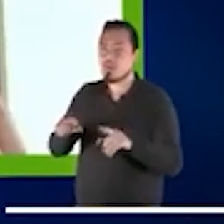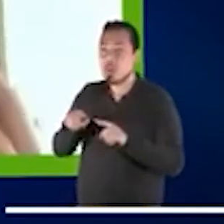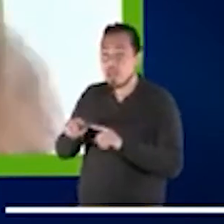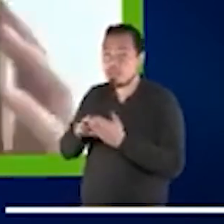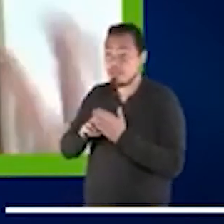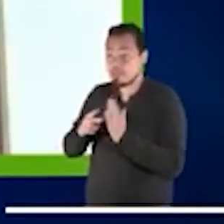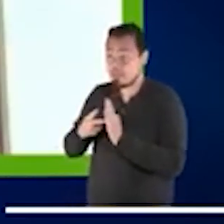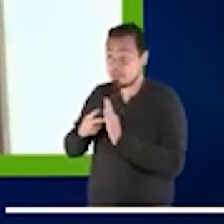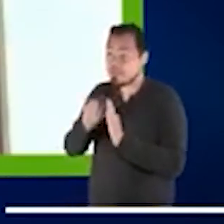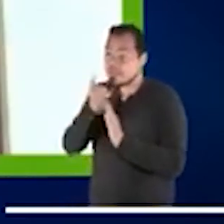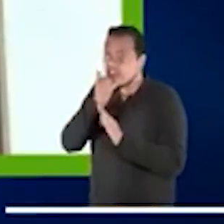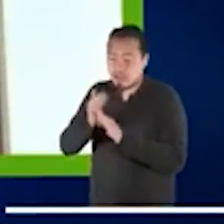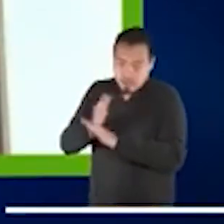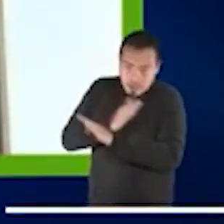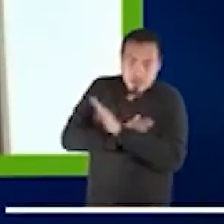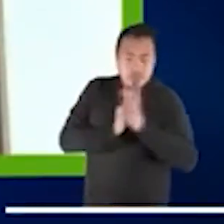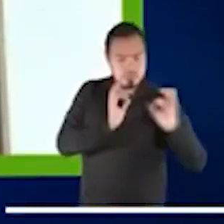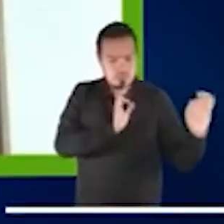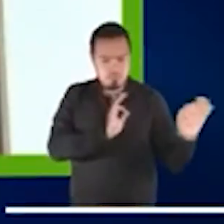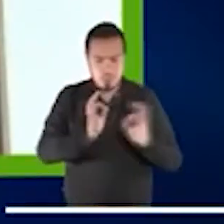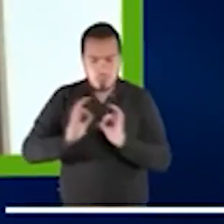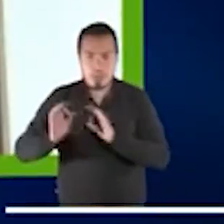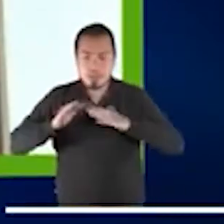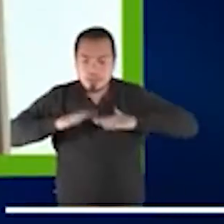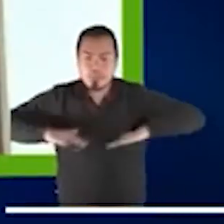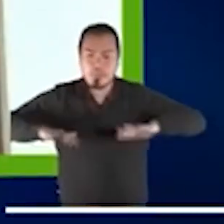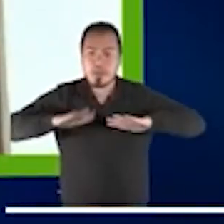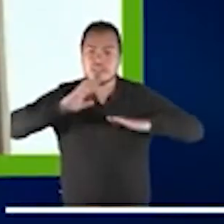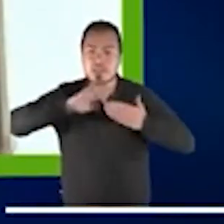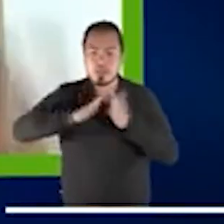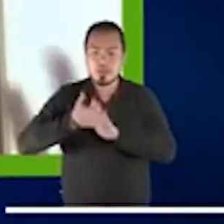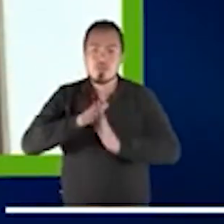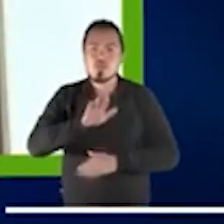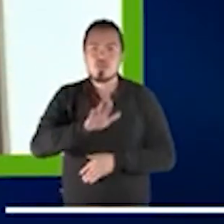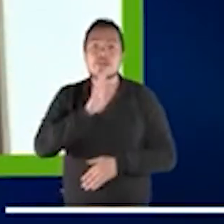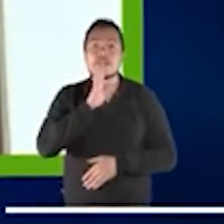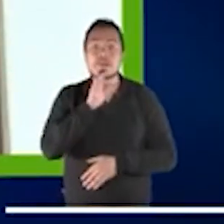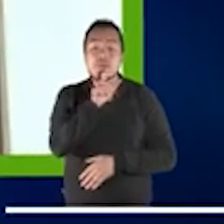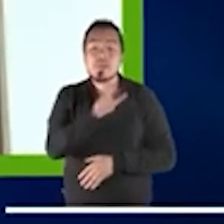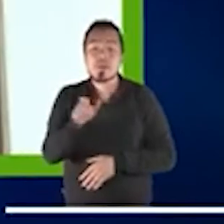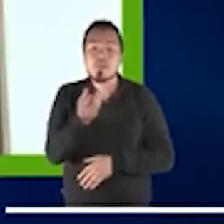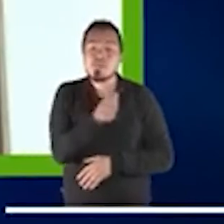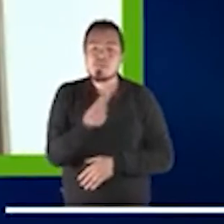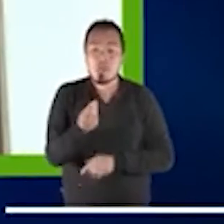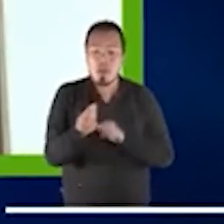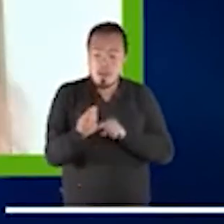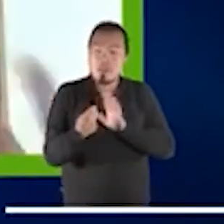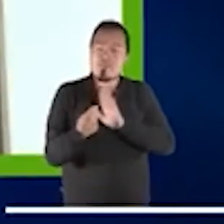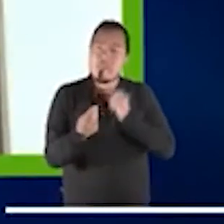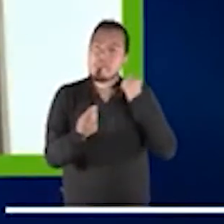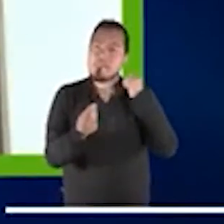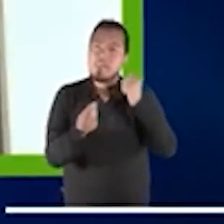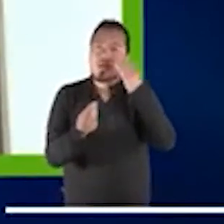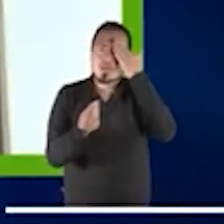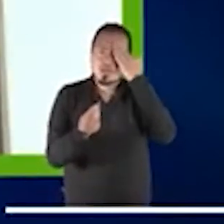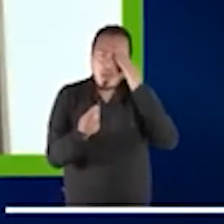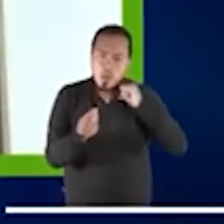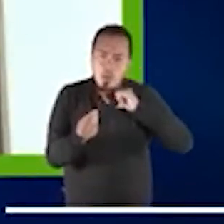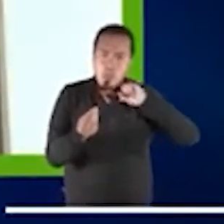también un espacio y una comunidad para las personas en su casa para que tuvieran un poquito de